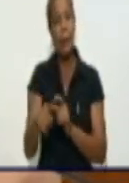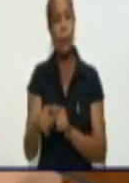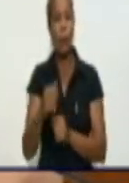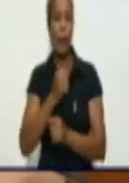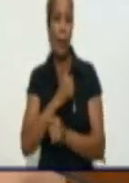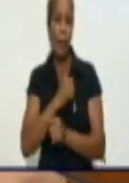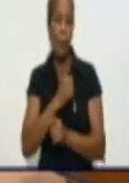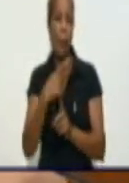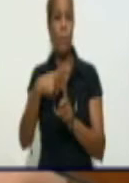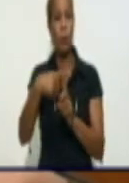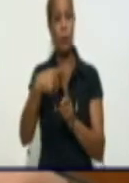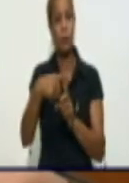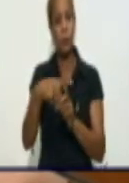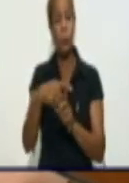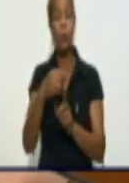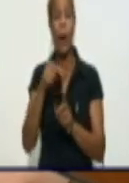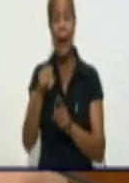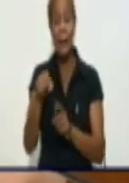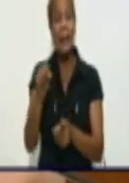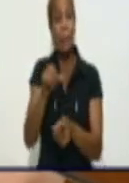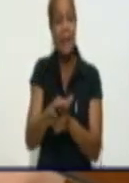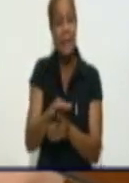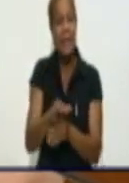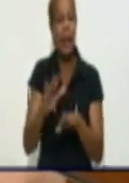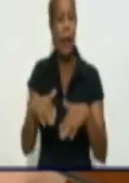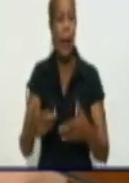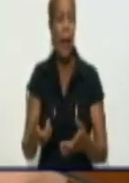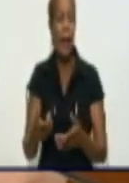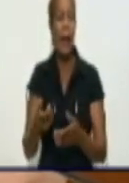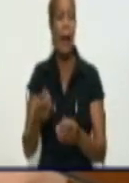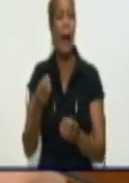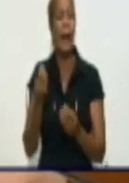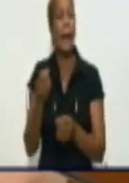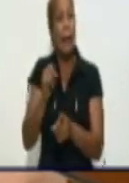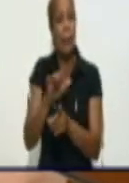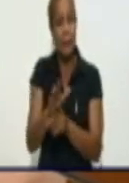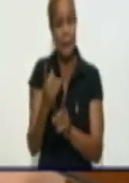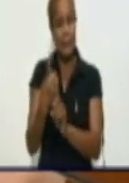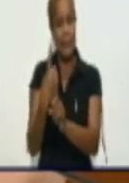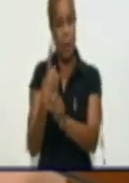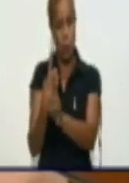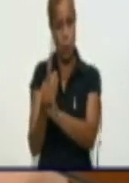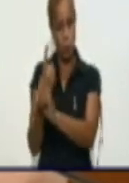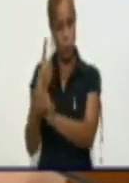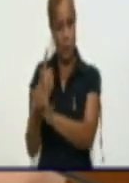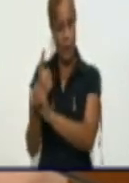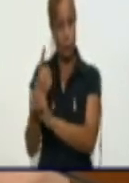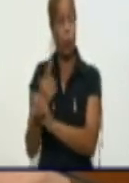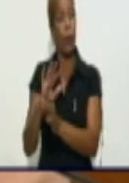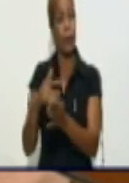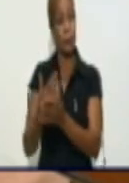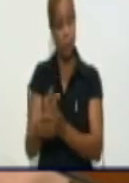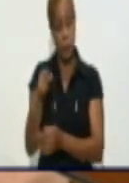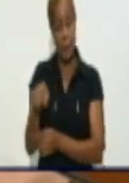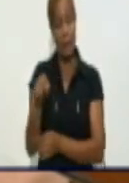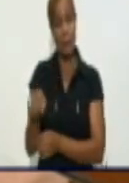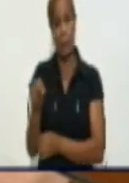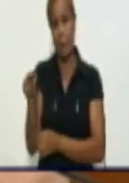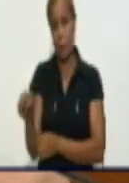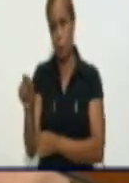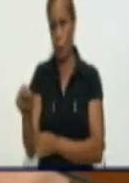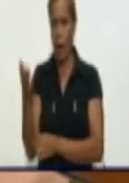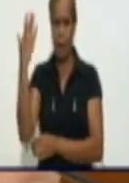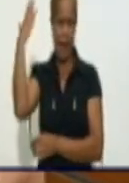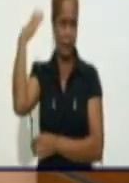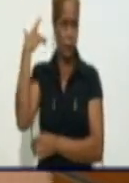positivos sean a partir de los contactos. Estos casos sospechosos significan casos que han sido contactos en un momento